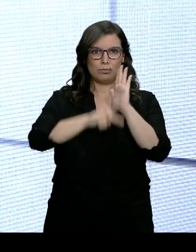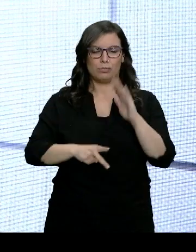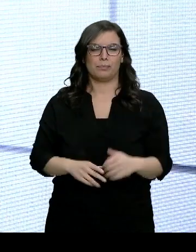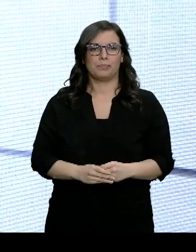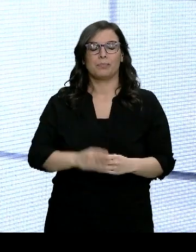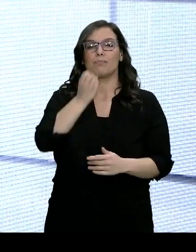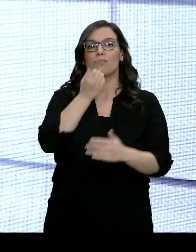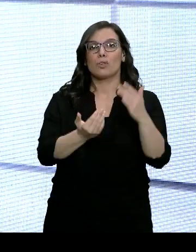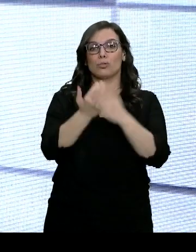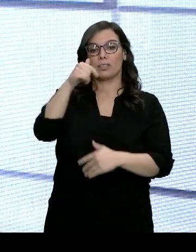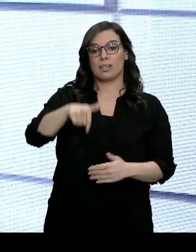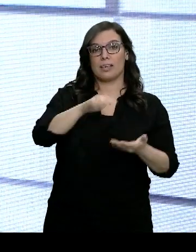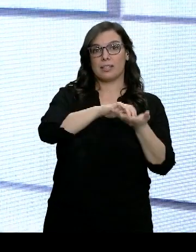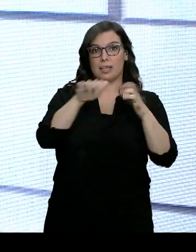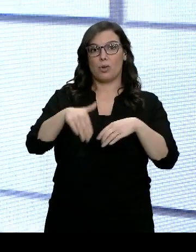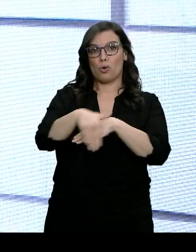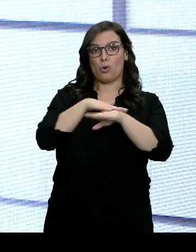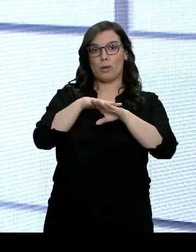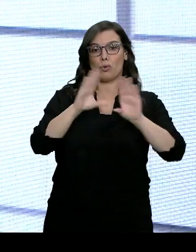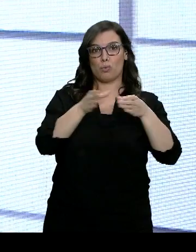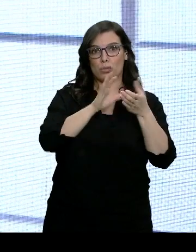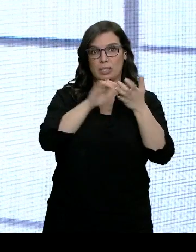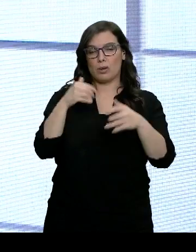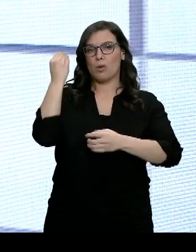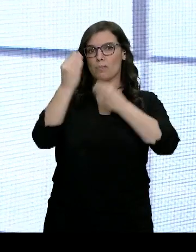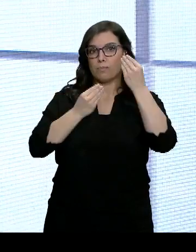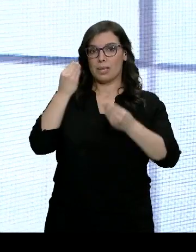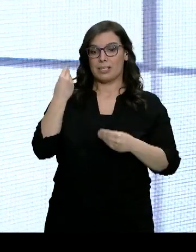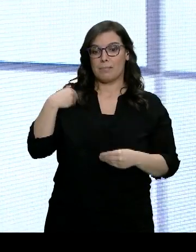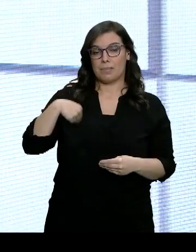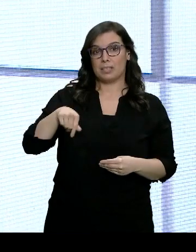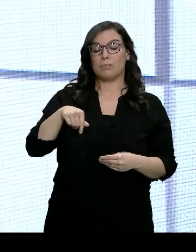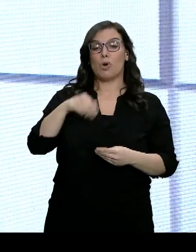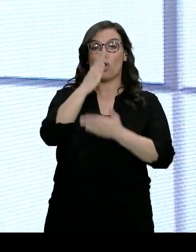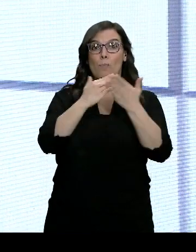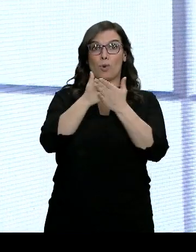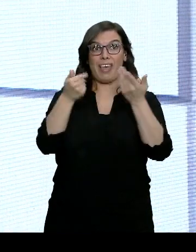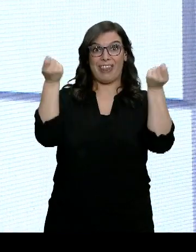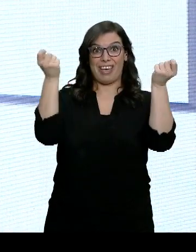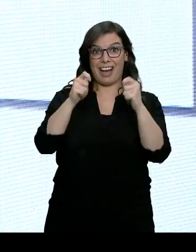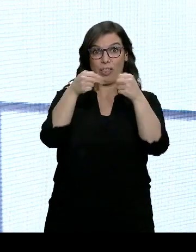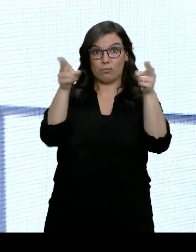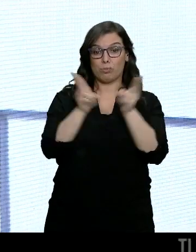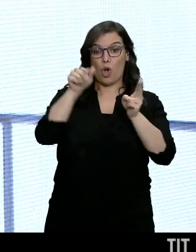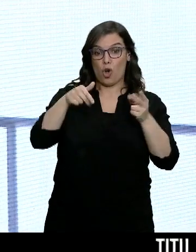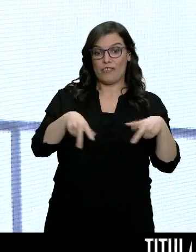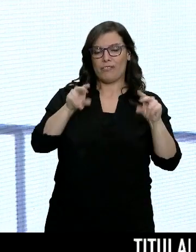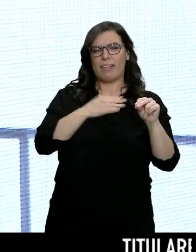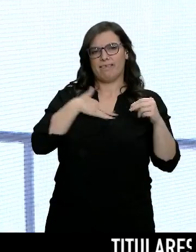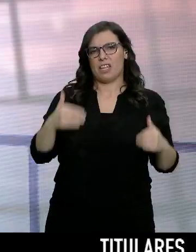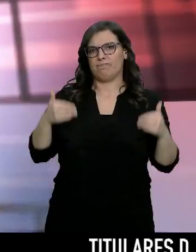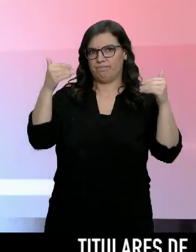Buenos días. Aquí en Castilla y León, el Gobierno regional prevé ampliar el cierre perimetral de la comunidad, que finaliza hoy, 10 de diciembre.